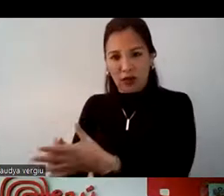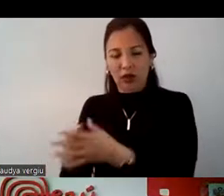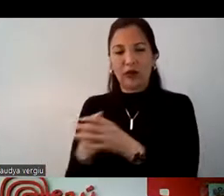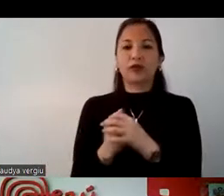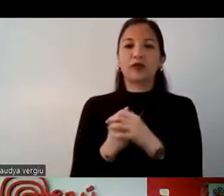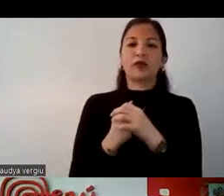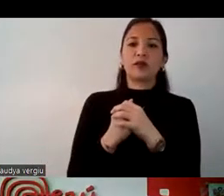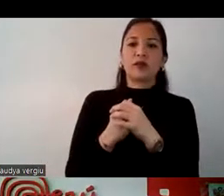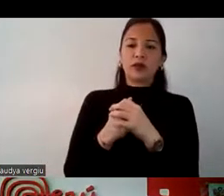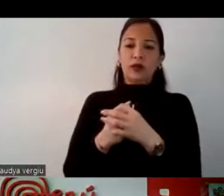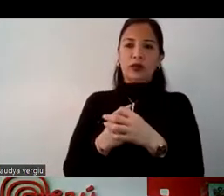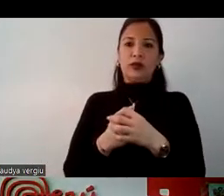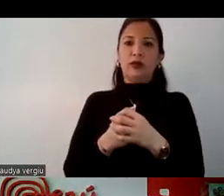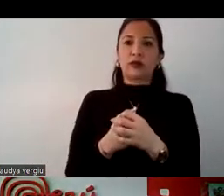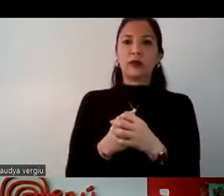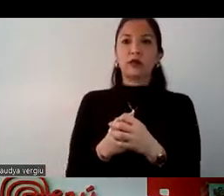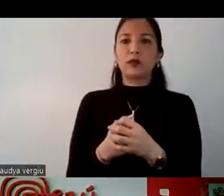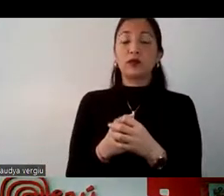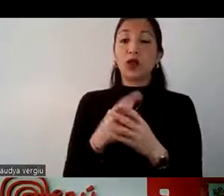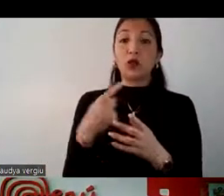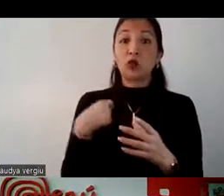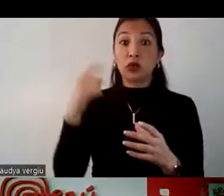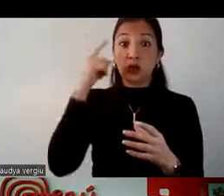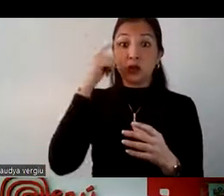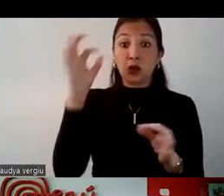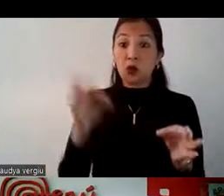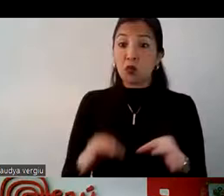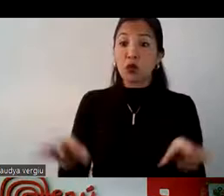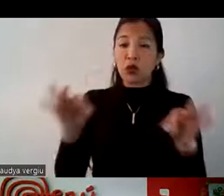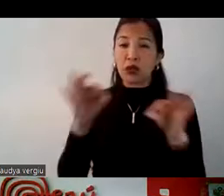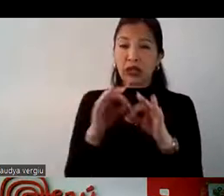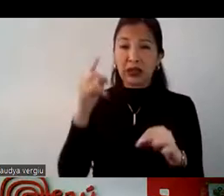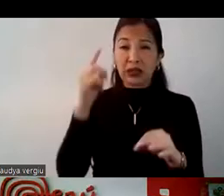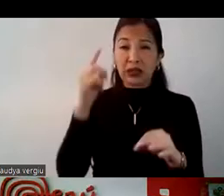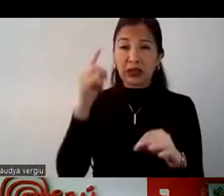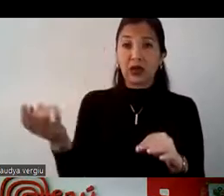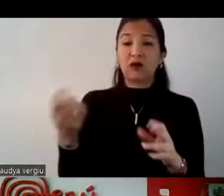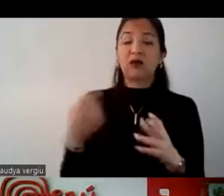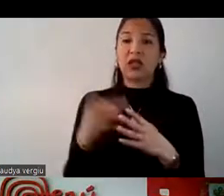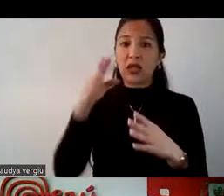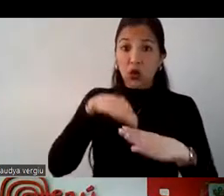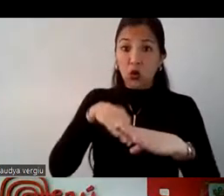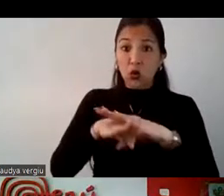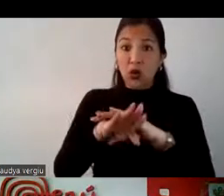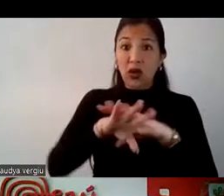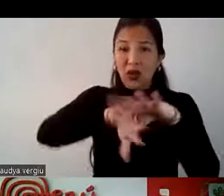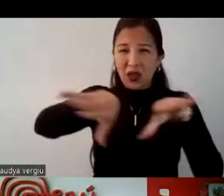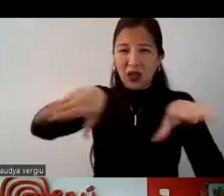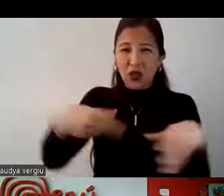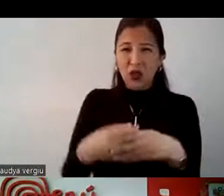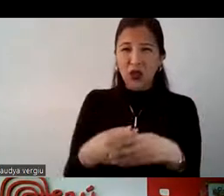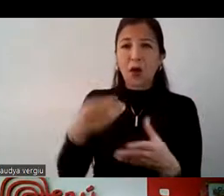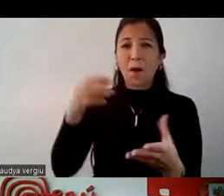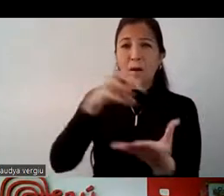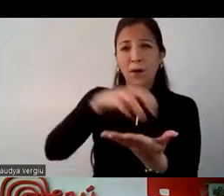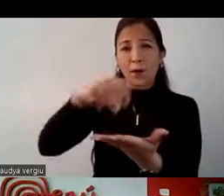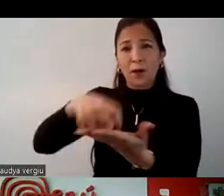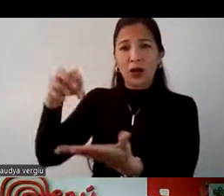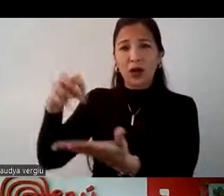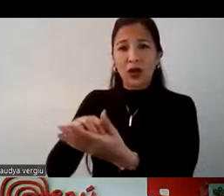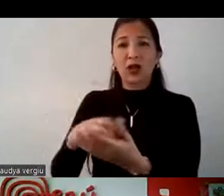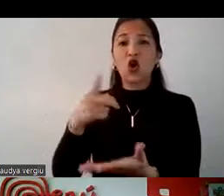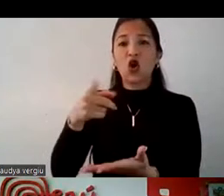a su país. Entonces, muy interesante tener esto en mente, siempre incluir dentro de nuestros paquetes turísticos, todo lo que son